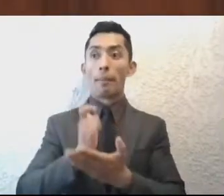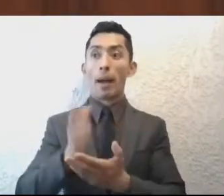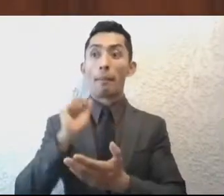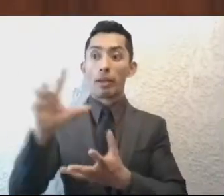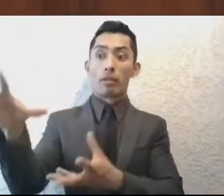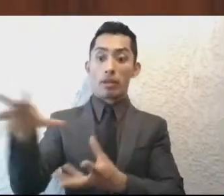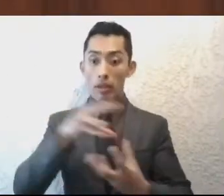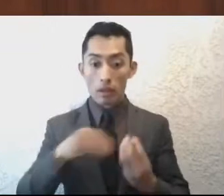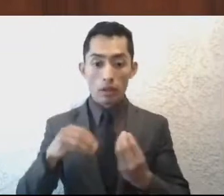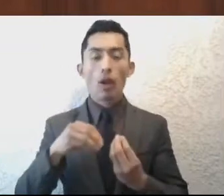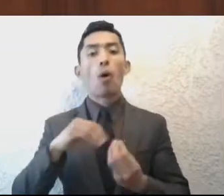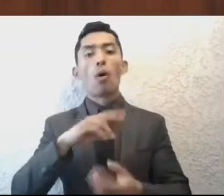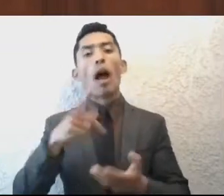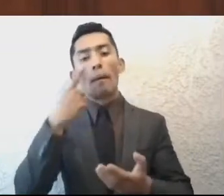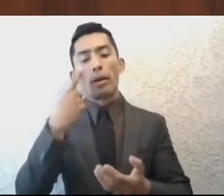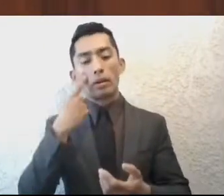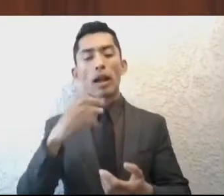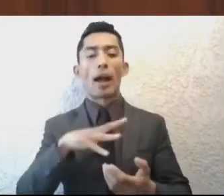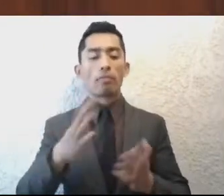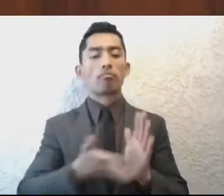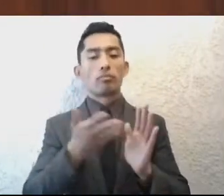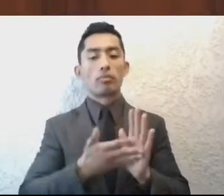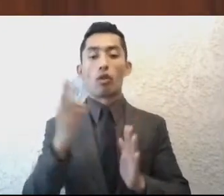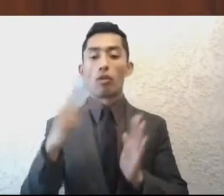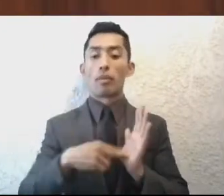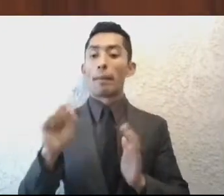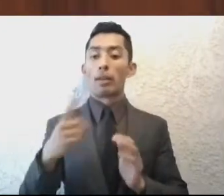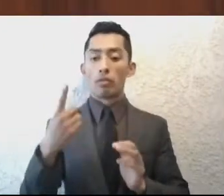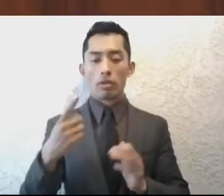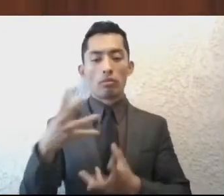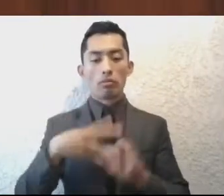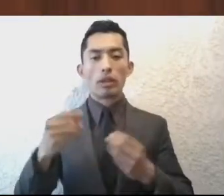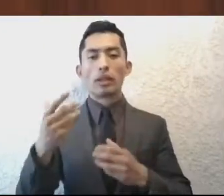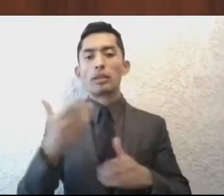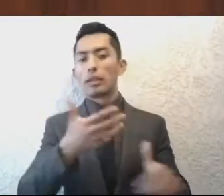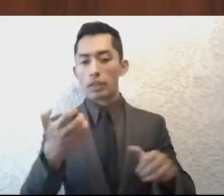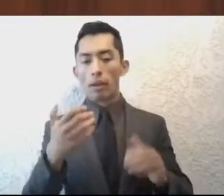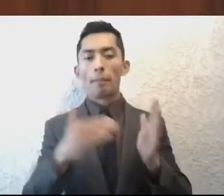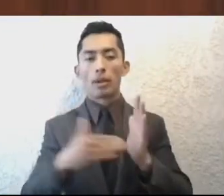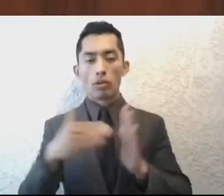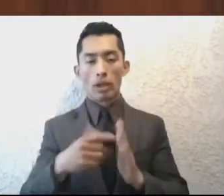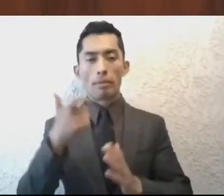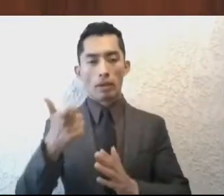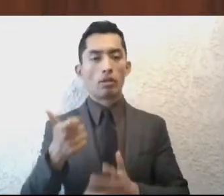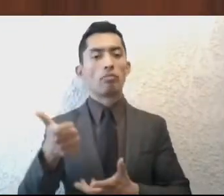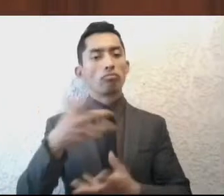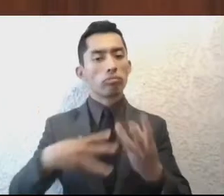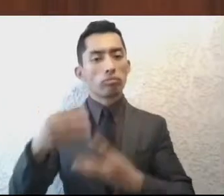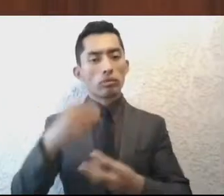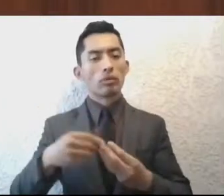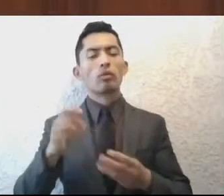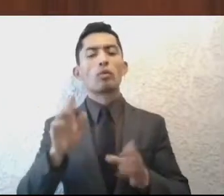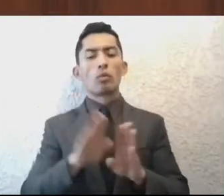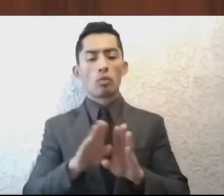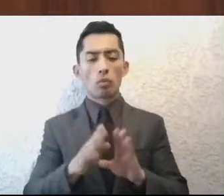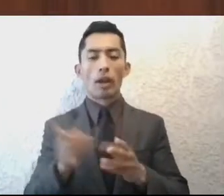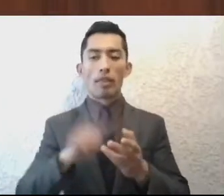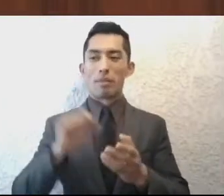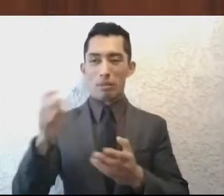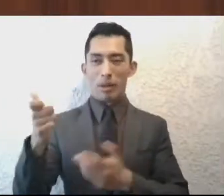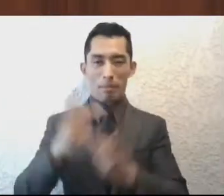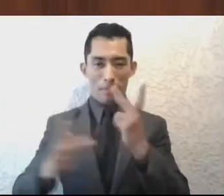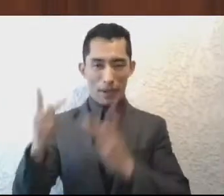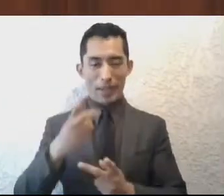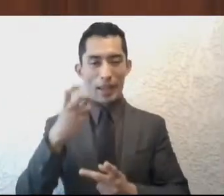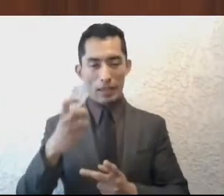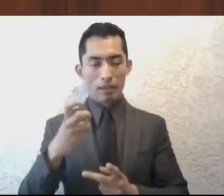en obra. Al día de hoy, bueno, en 2021 invertimos cerca de 600 millones de pesos aproximadamente a través del fideicomiso y nosotros creemos